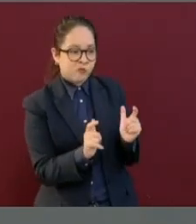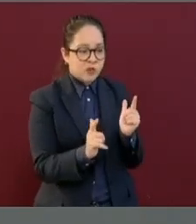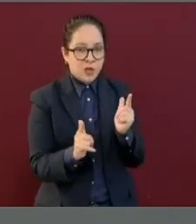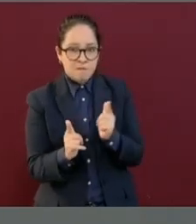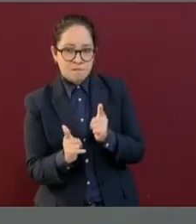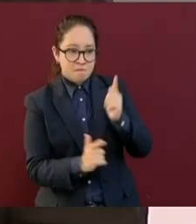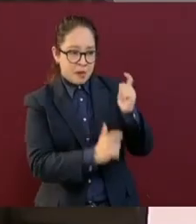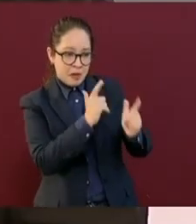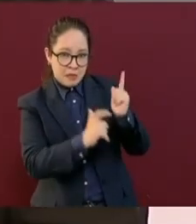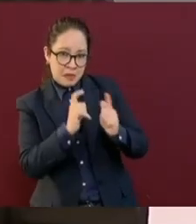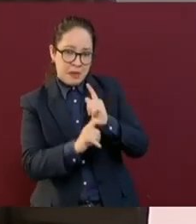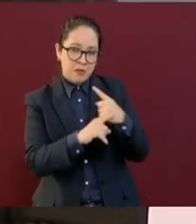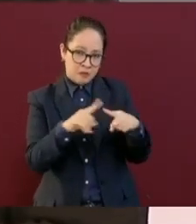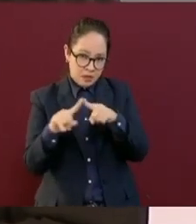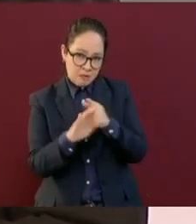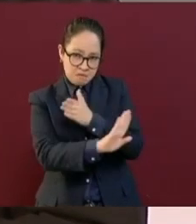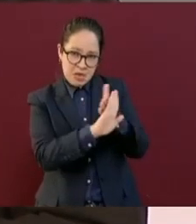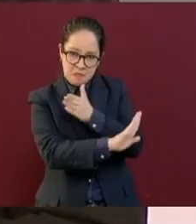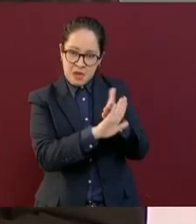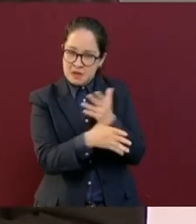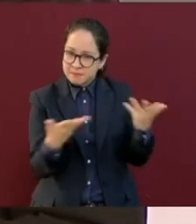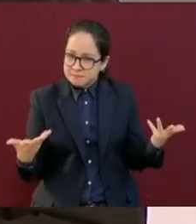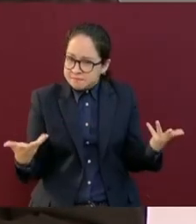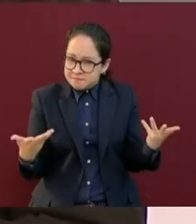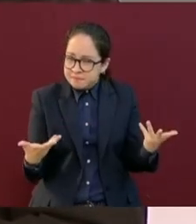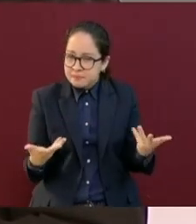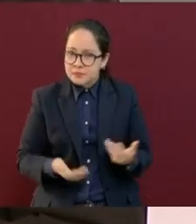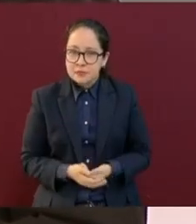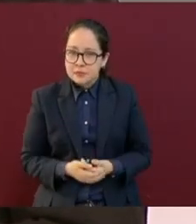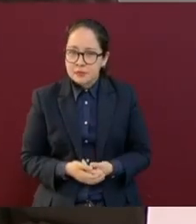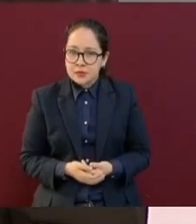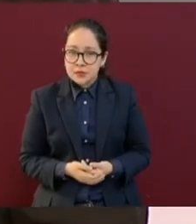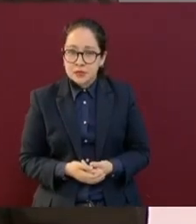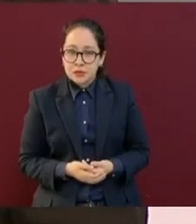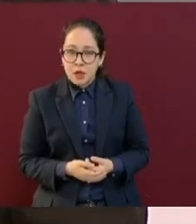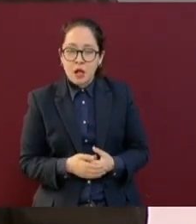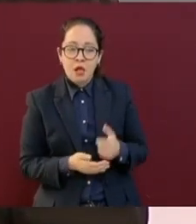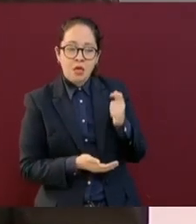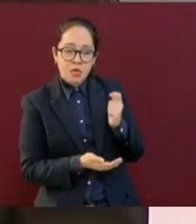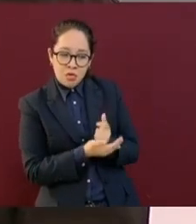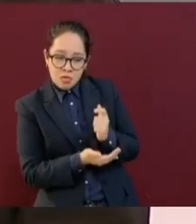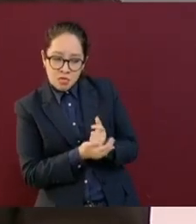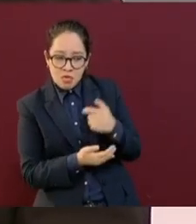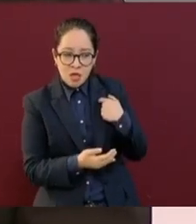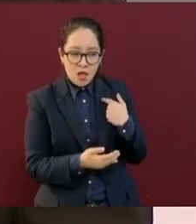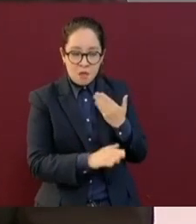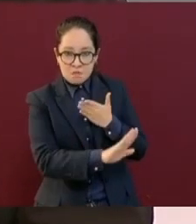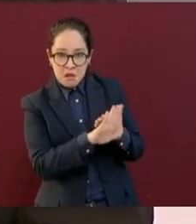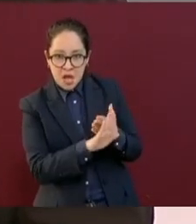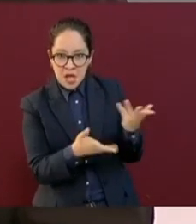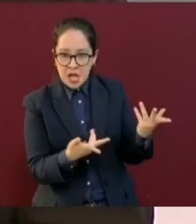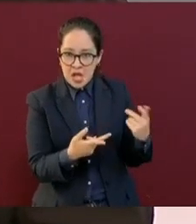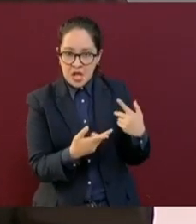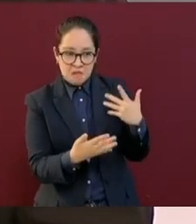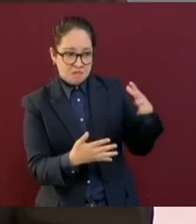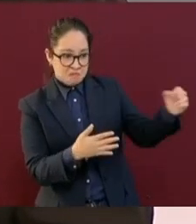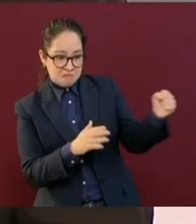fuerza, con amenazas de mano dura, con cárceles,